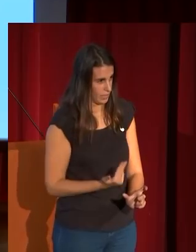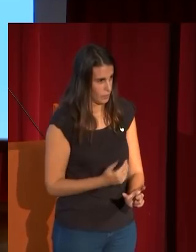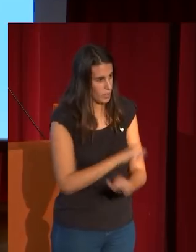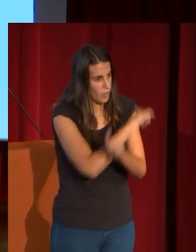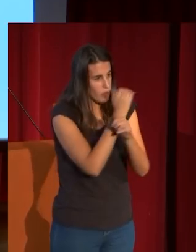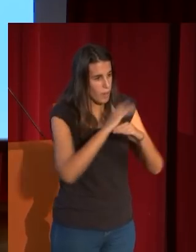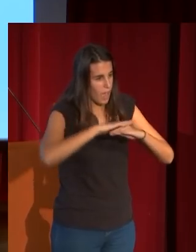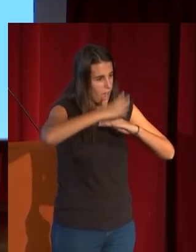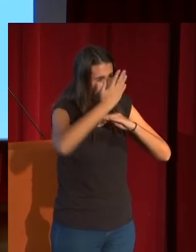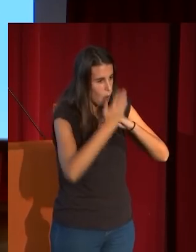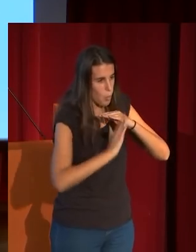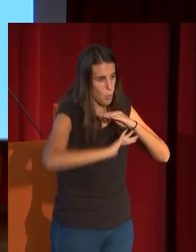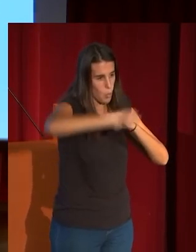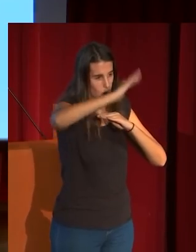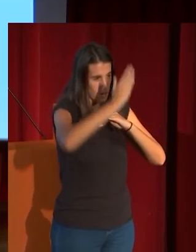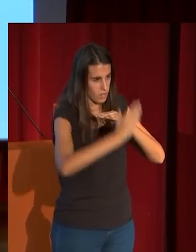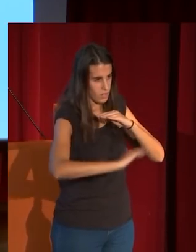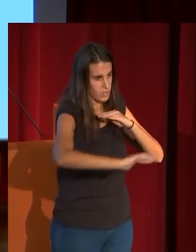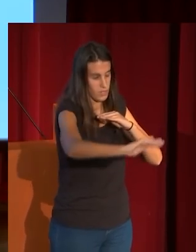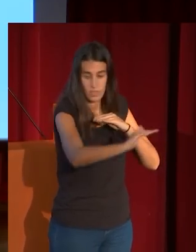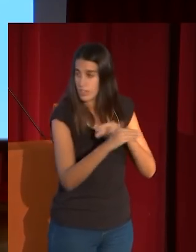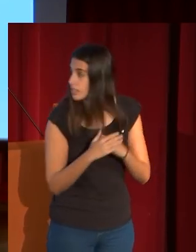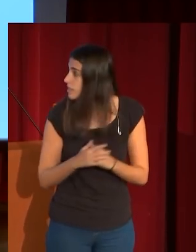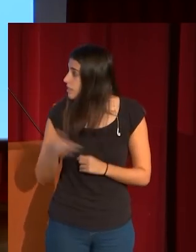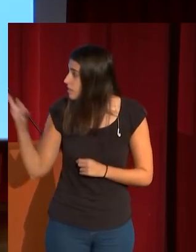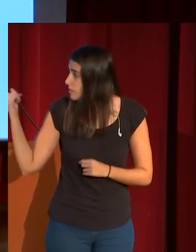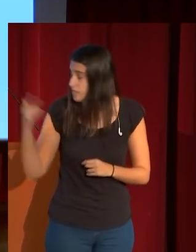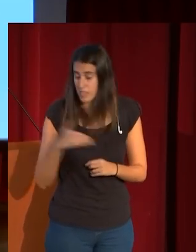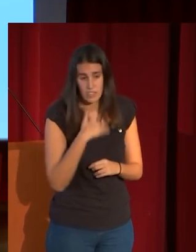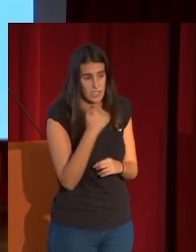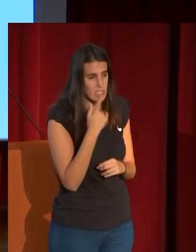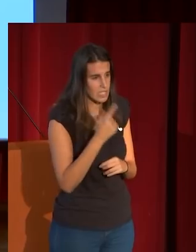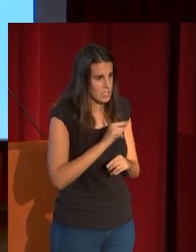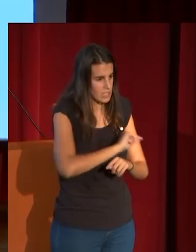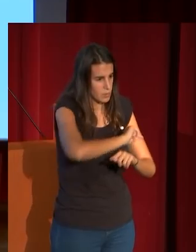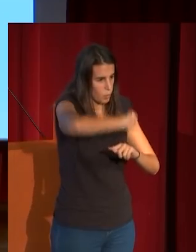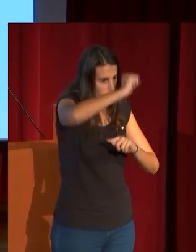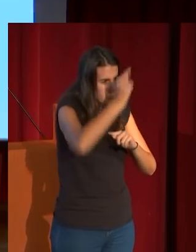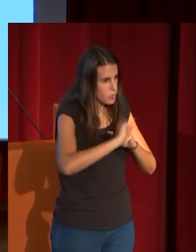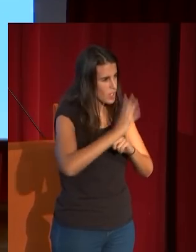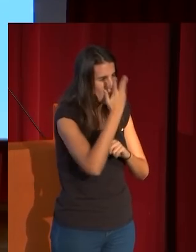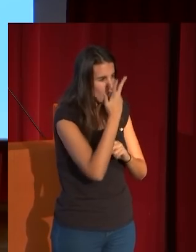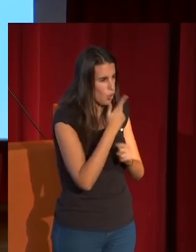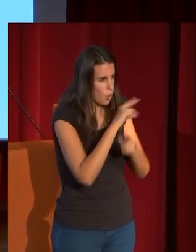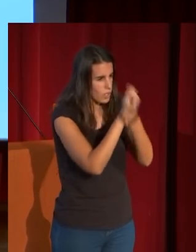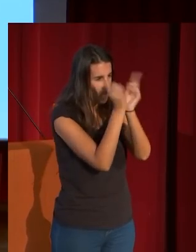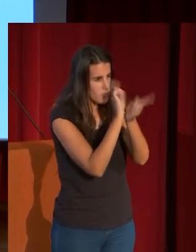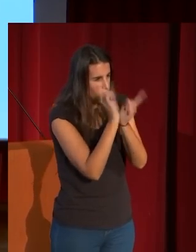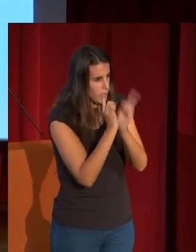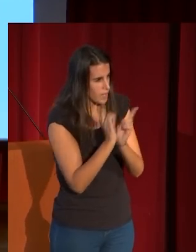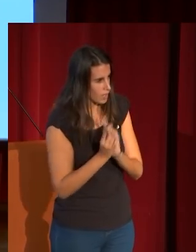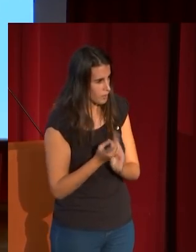el agua que llega hacia la ribera con pinceladas casi horizontales cada una de un color esto